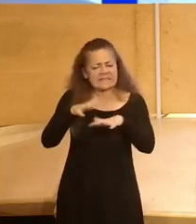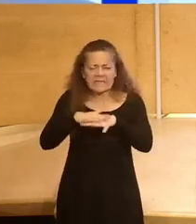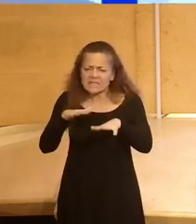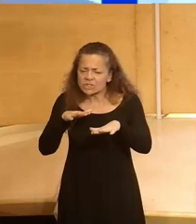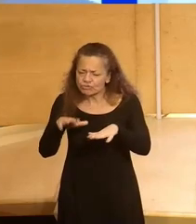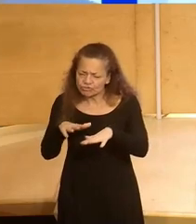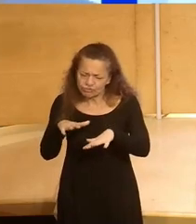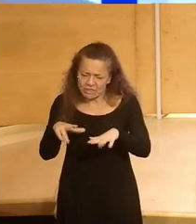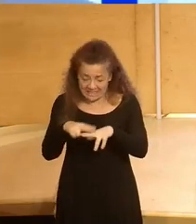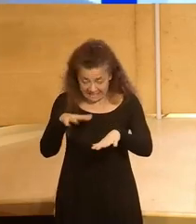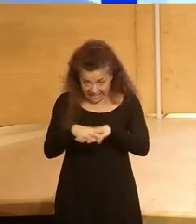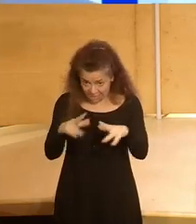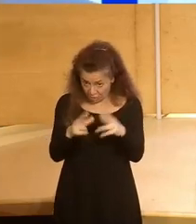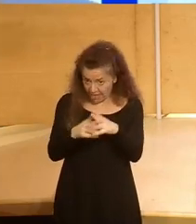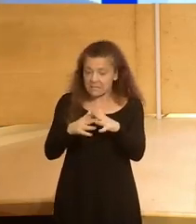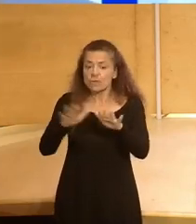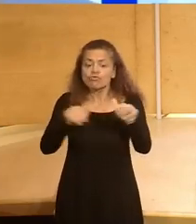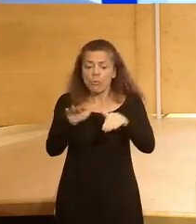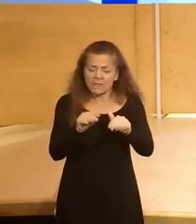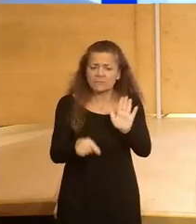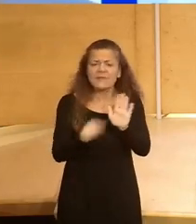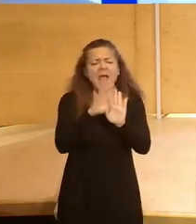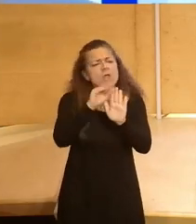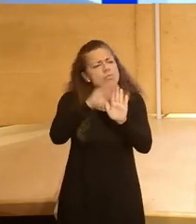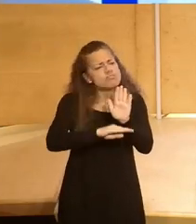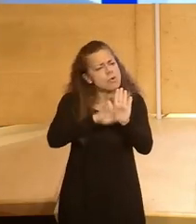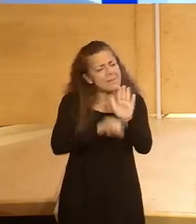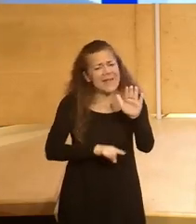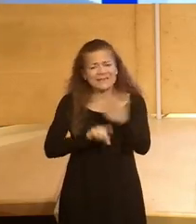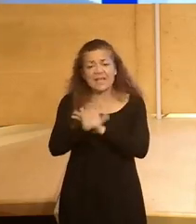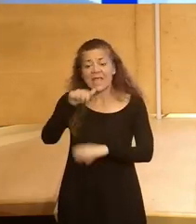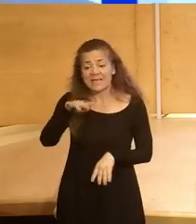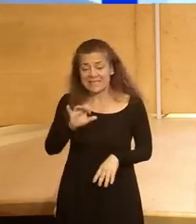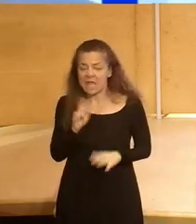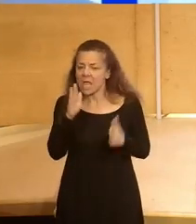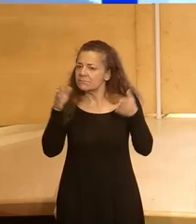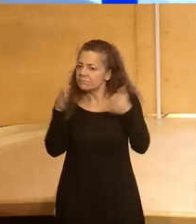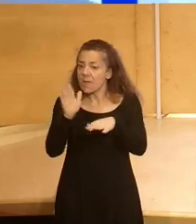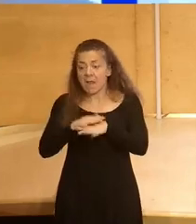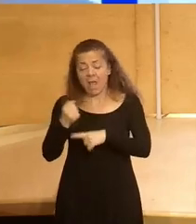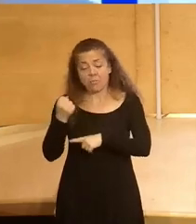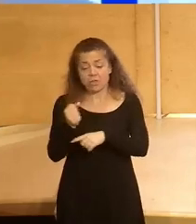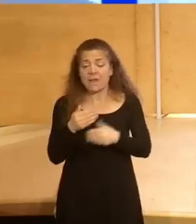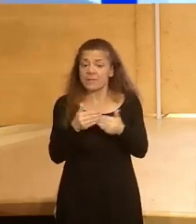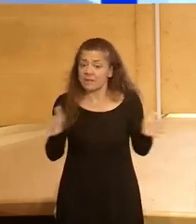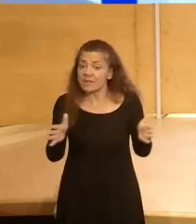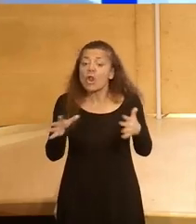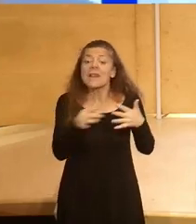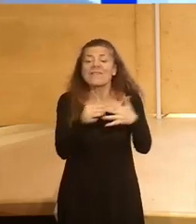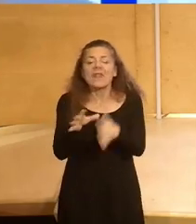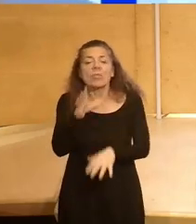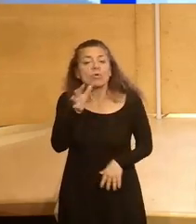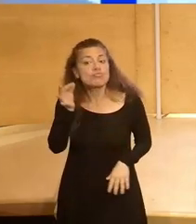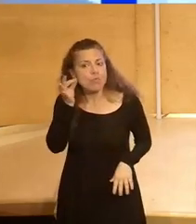convocatorias hay una por cierto un programa gestionado por Enisa específico para apoyar el emprendimiento liderado por mujeres